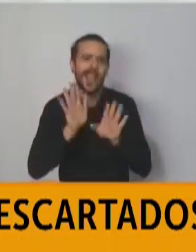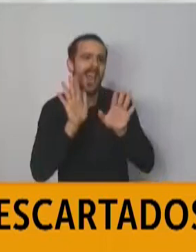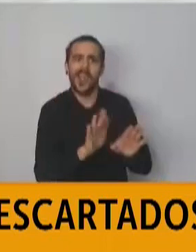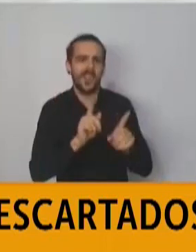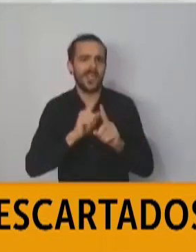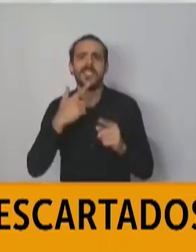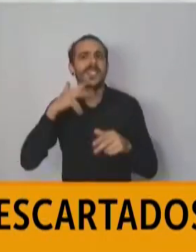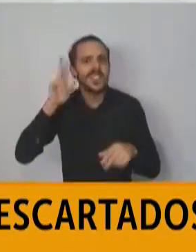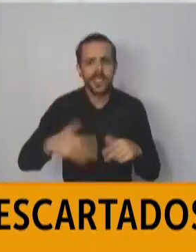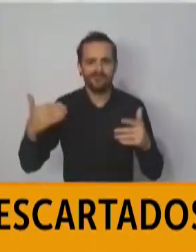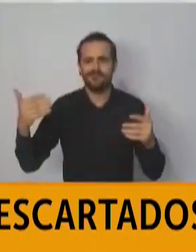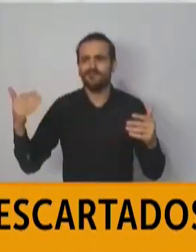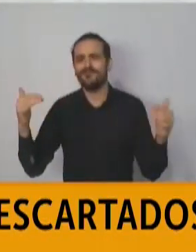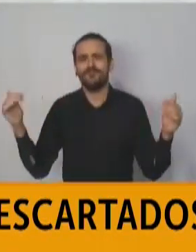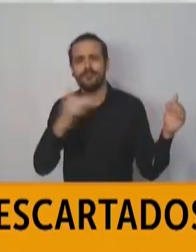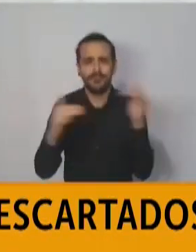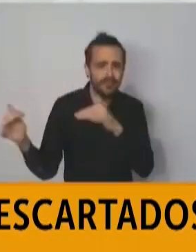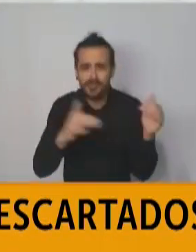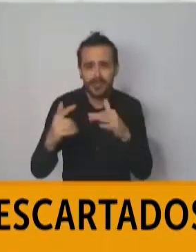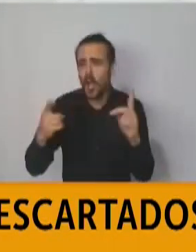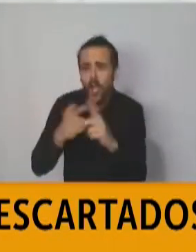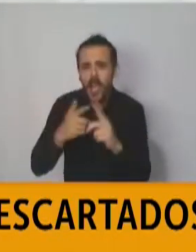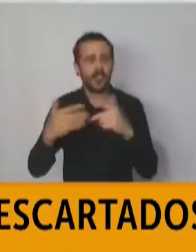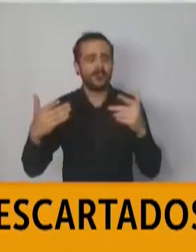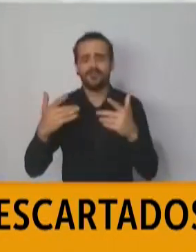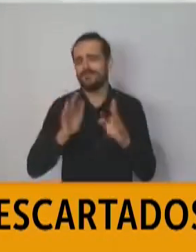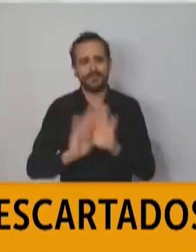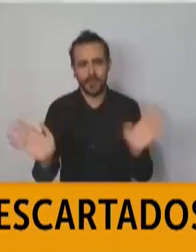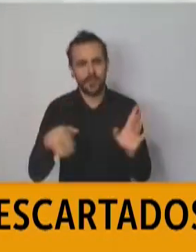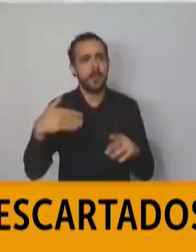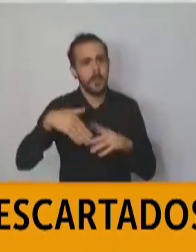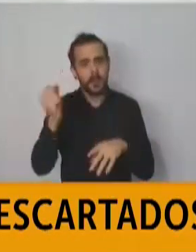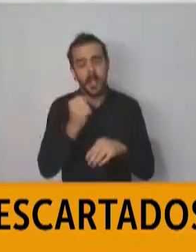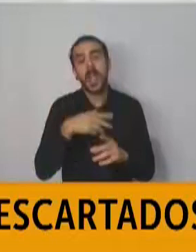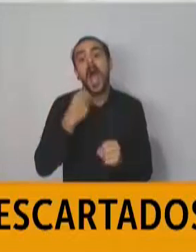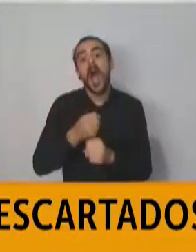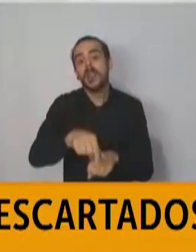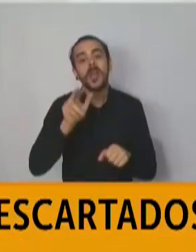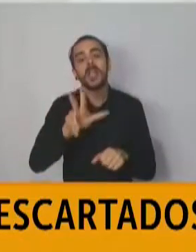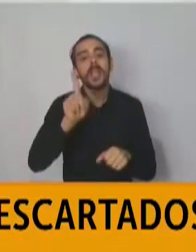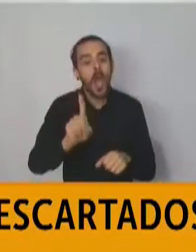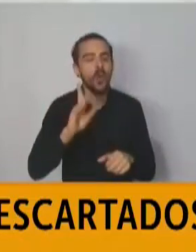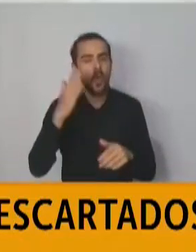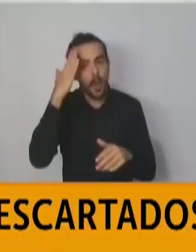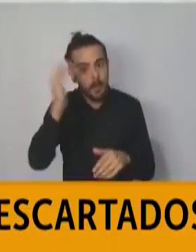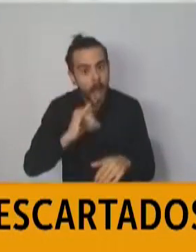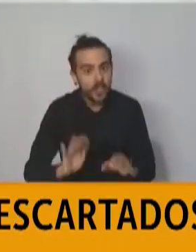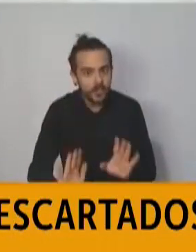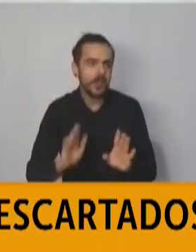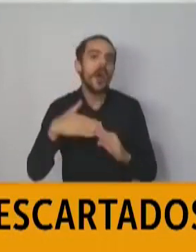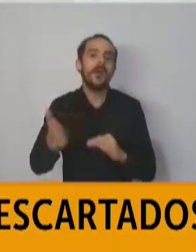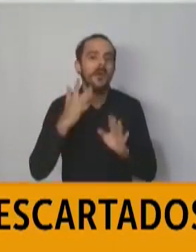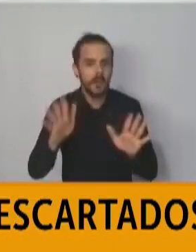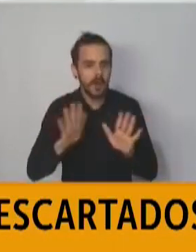continuidad en las trayectorias educativas de nuestros niños, niñas, adolescentes y jóvenes y adultos, por supuesto.